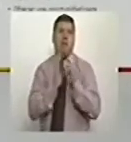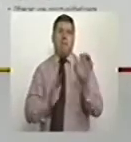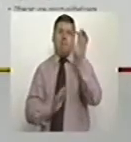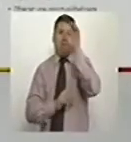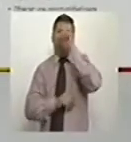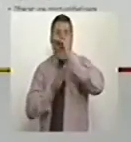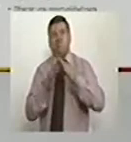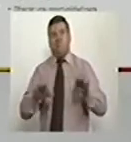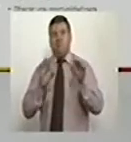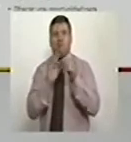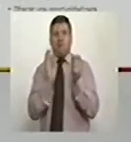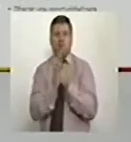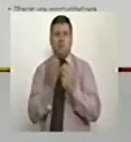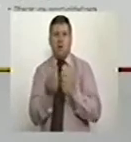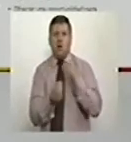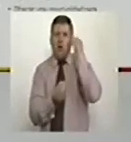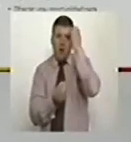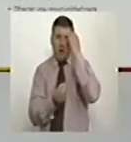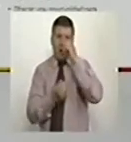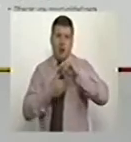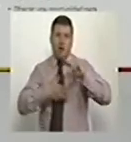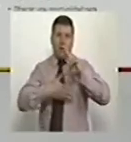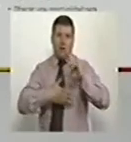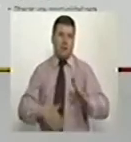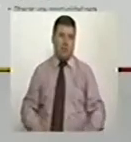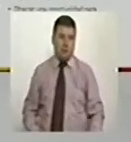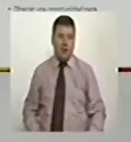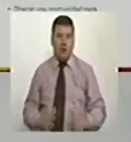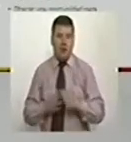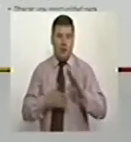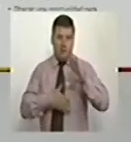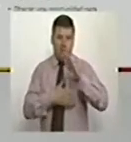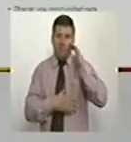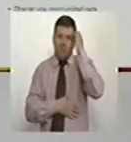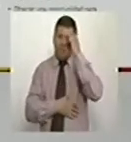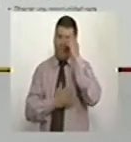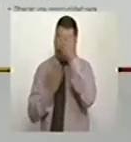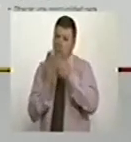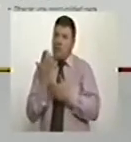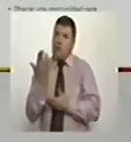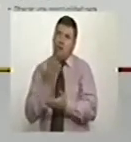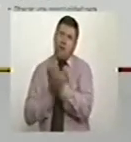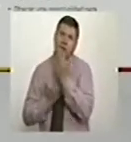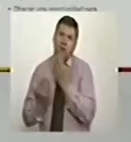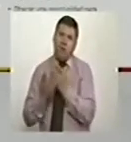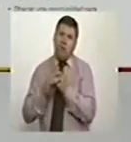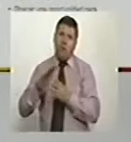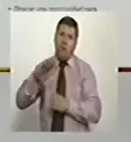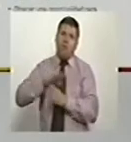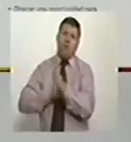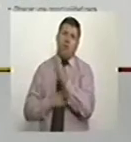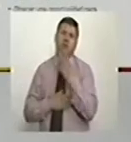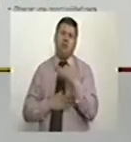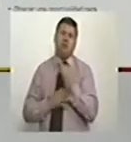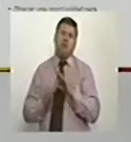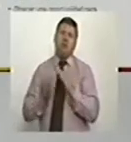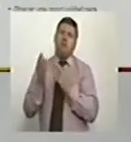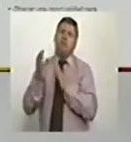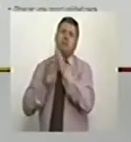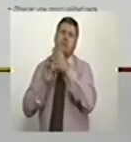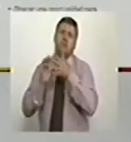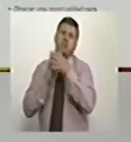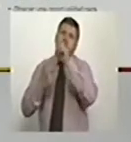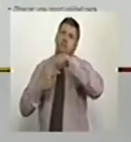importantes de Europa y de Norteamérica? Incidir en la agenda global. Tener acceso a una valiosa fuente de datos